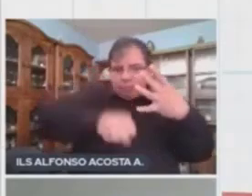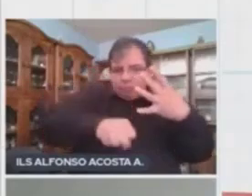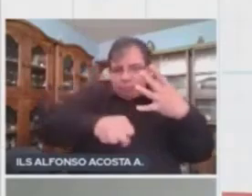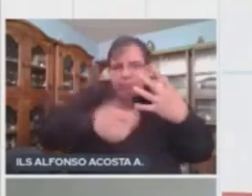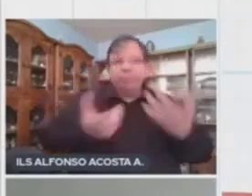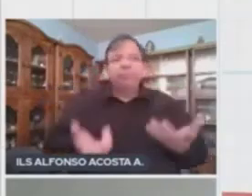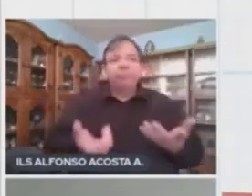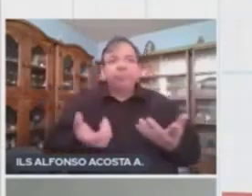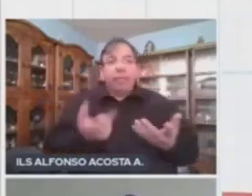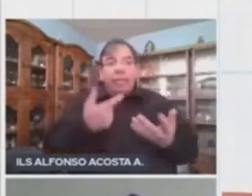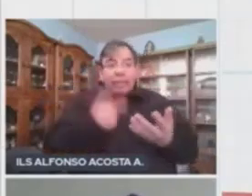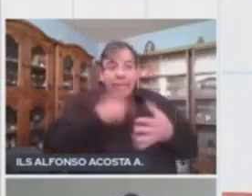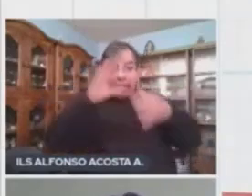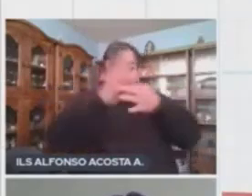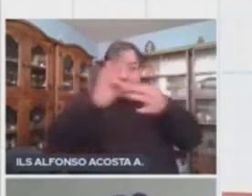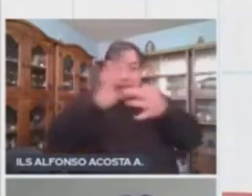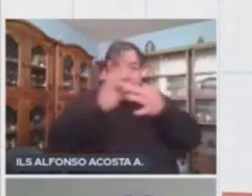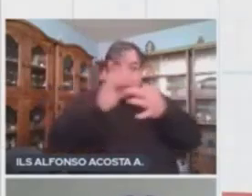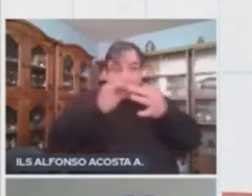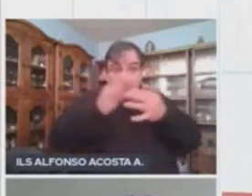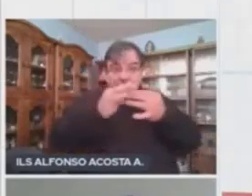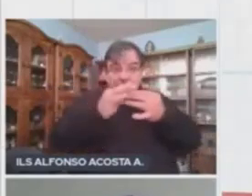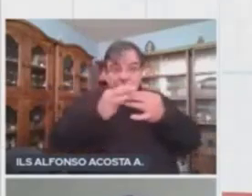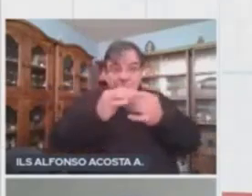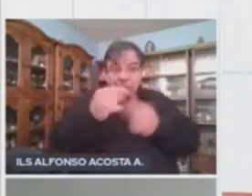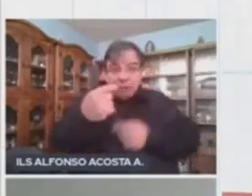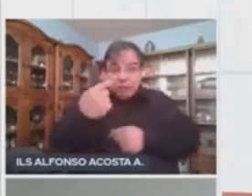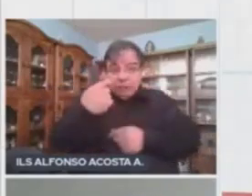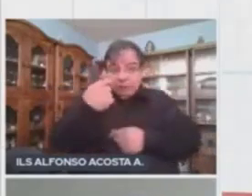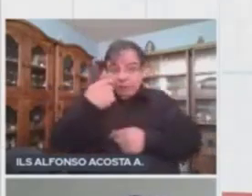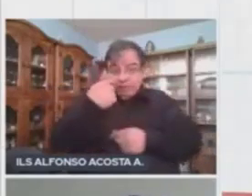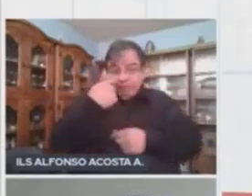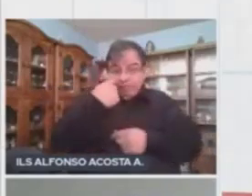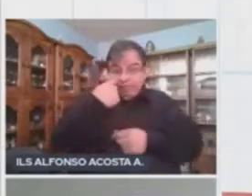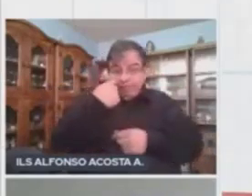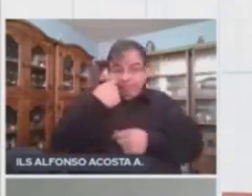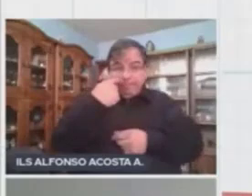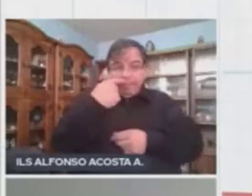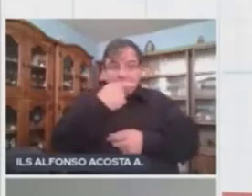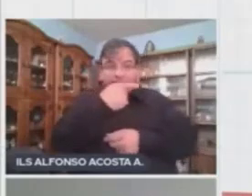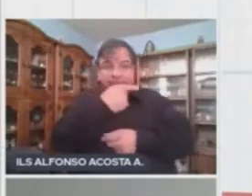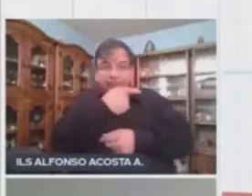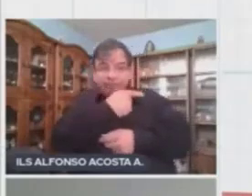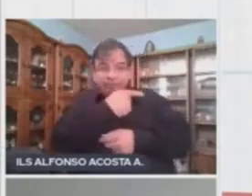y con la imagen, ya podemos responder esta pregunta. ¿Cierto?